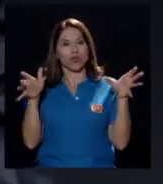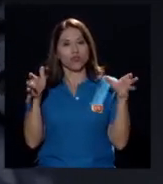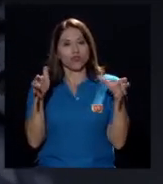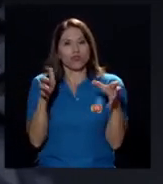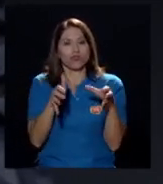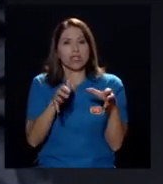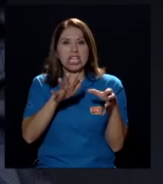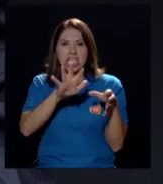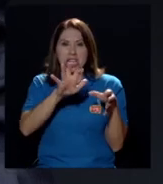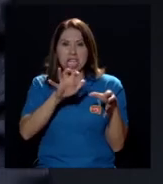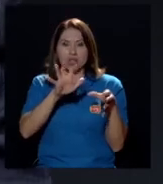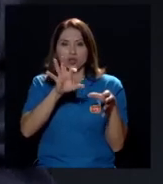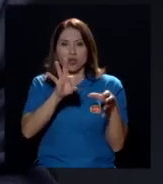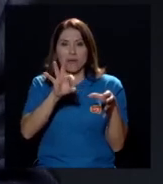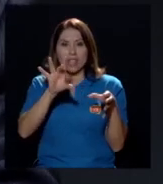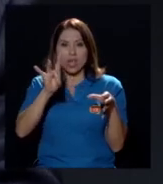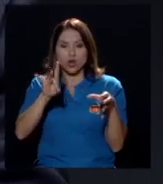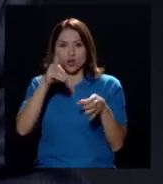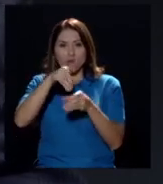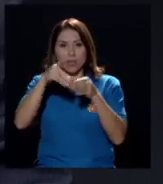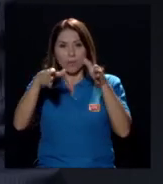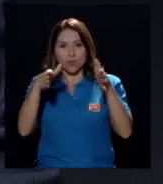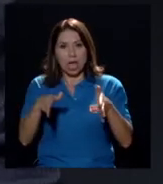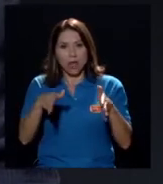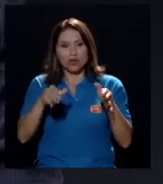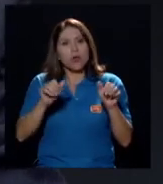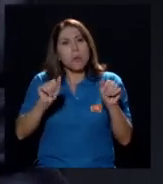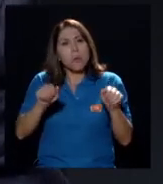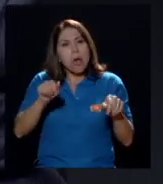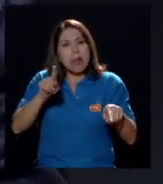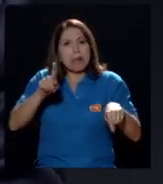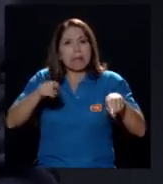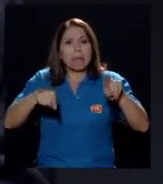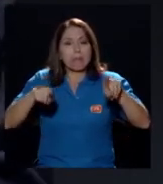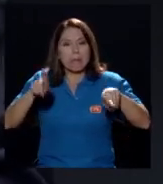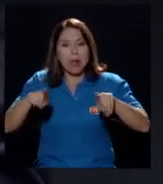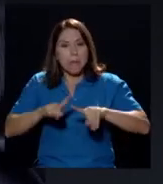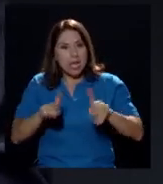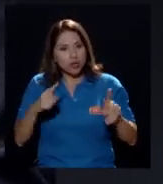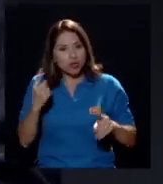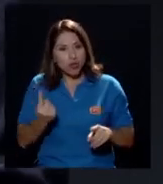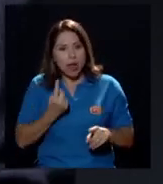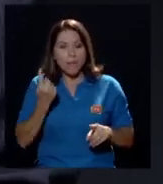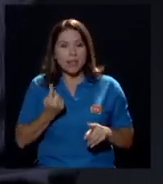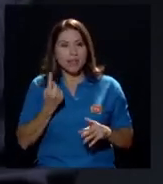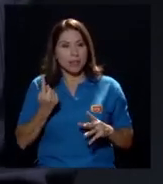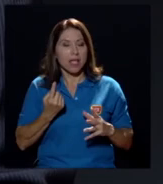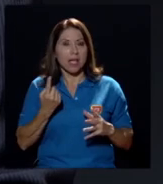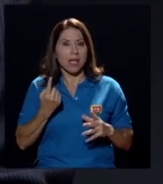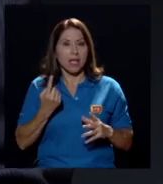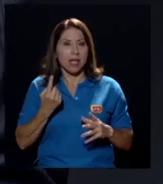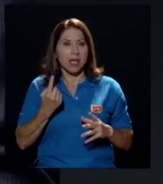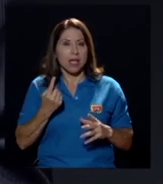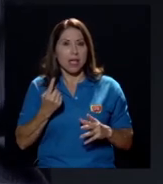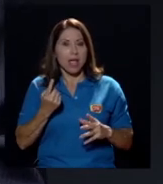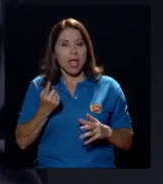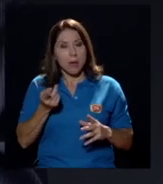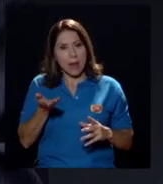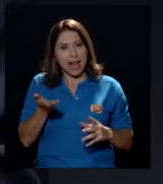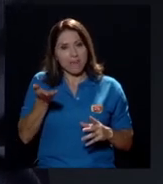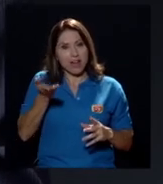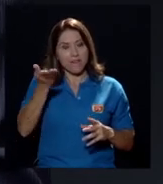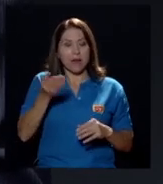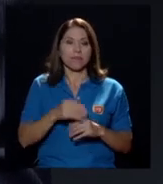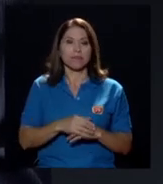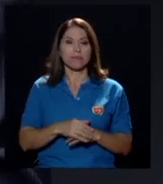diputados. Eso puede variar, pero solamente por arriba. Y eso